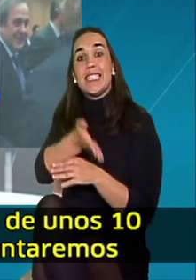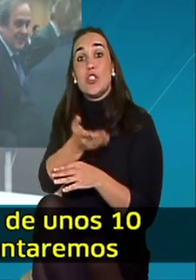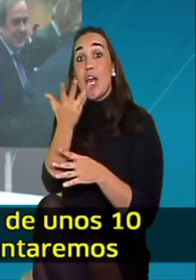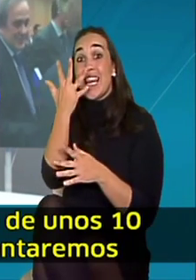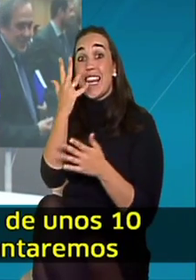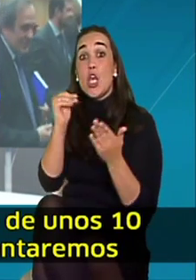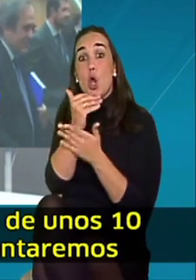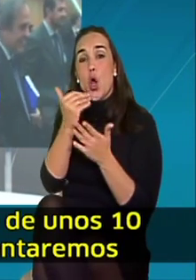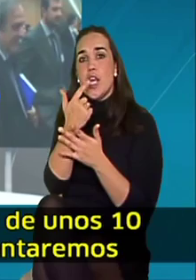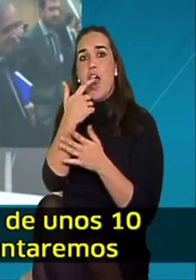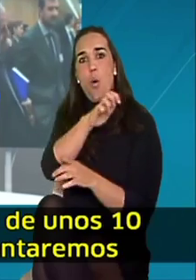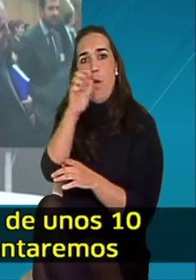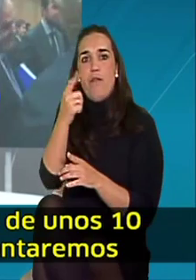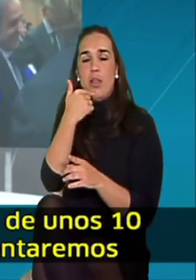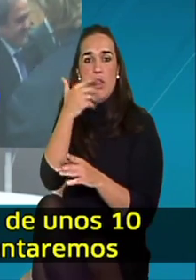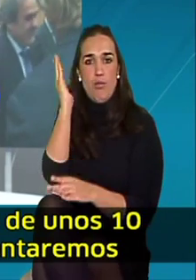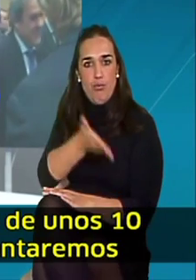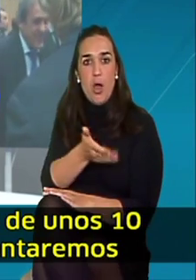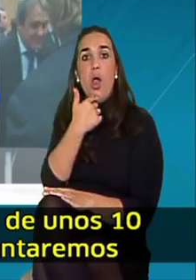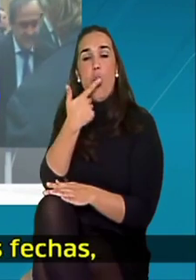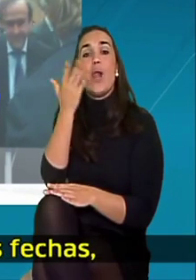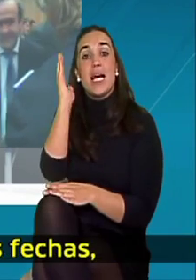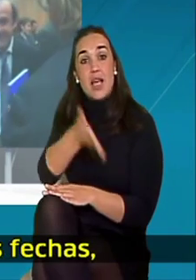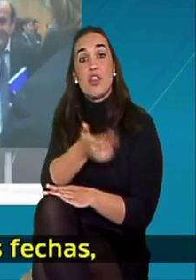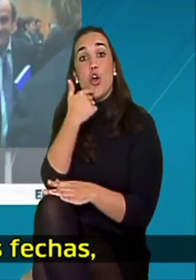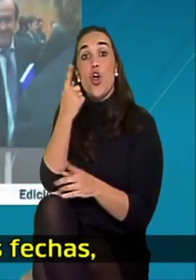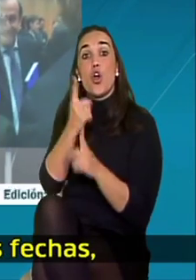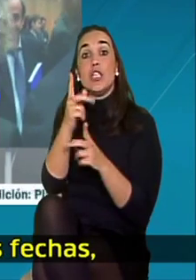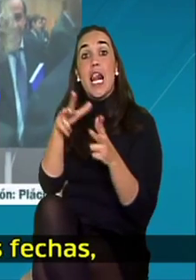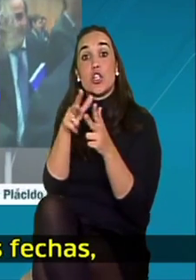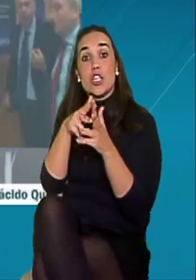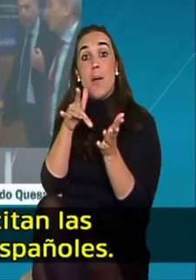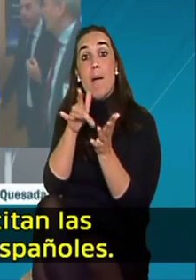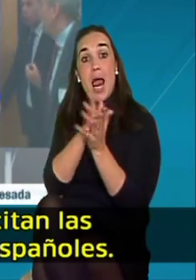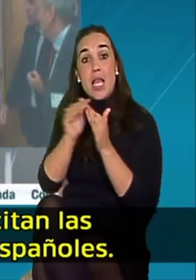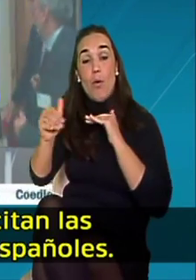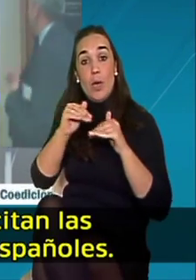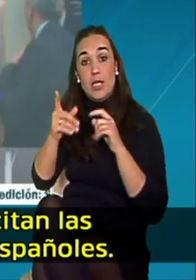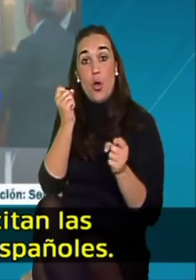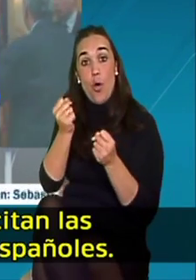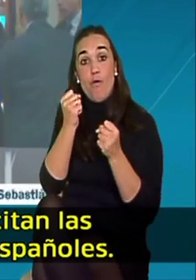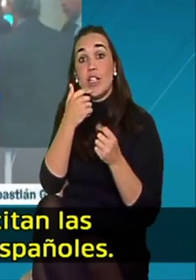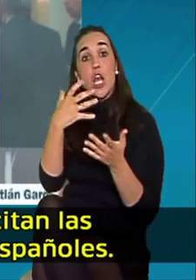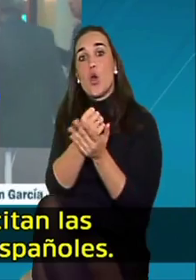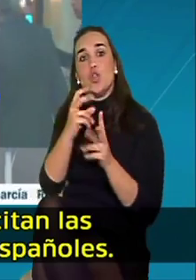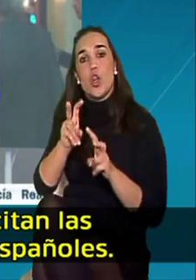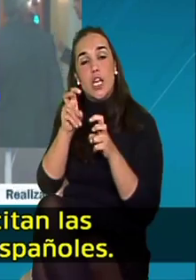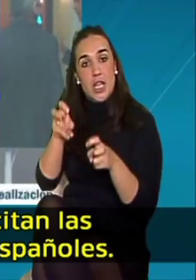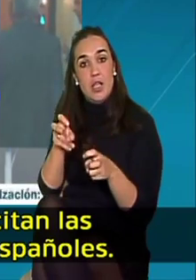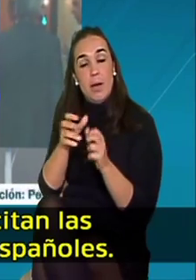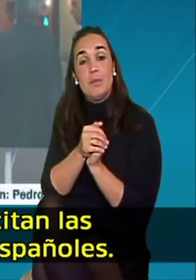hace cinco días le impuso la UEFA, una sanción contra la que la sociedad malagueña se está movilizando con fuerza y con todo tipo de